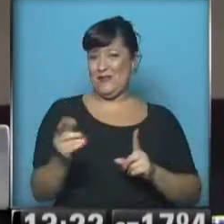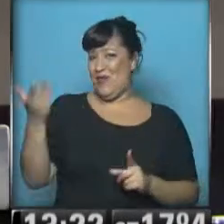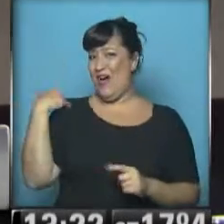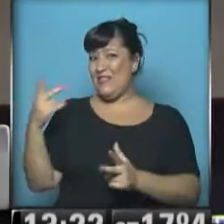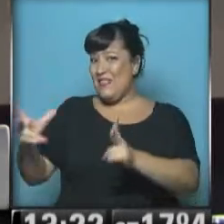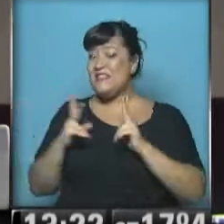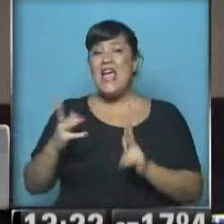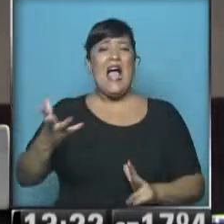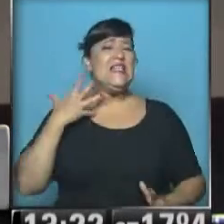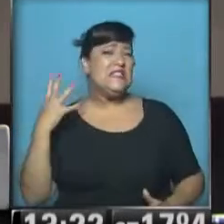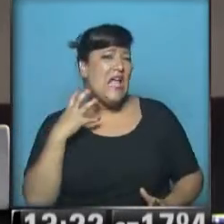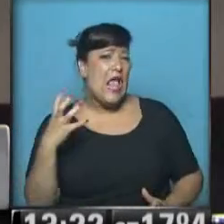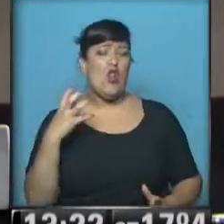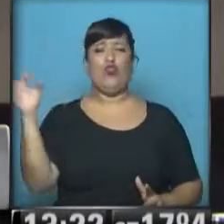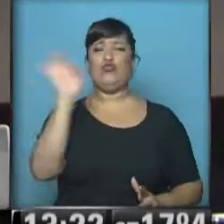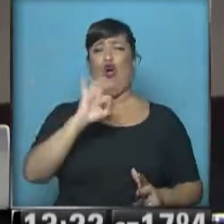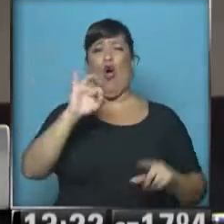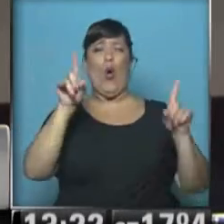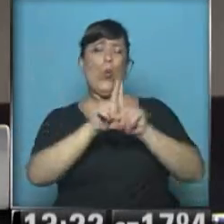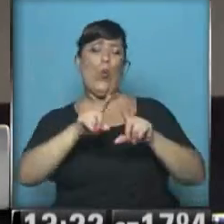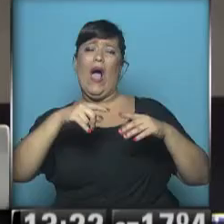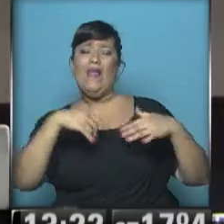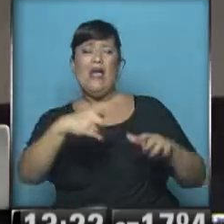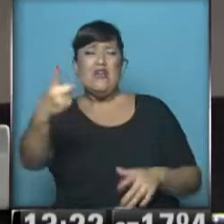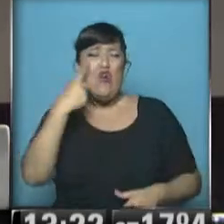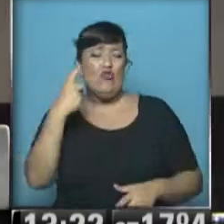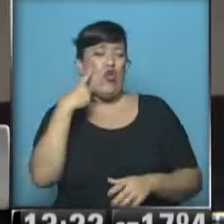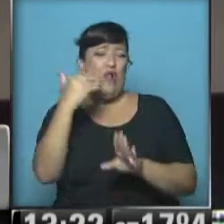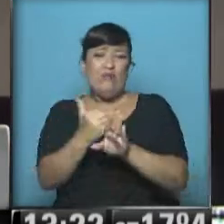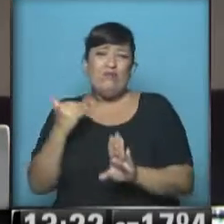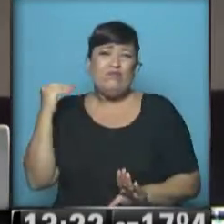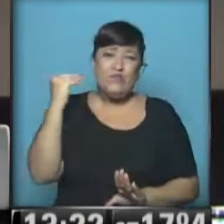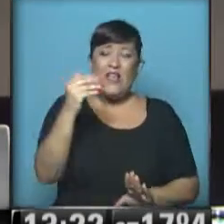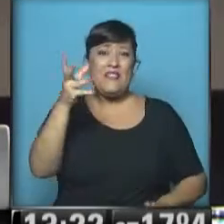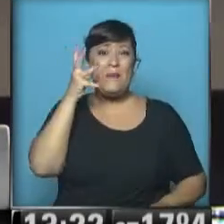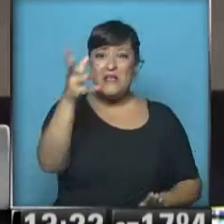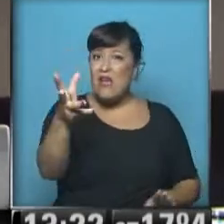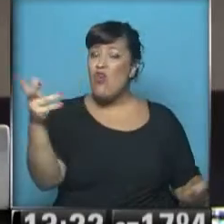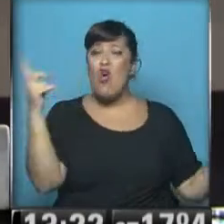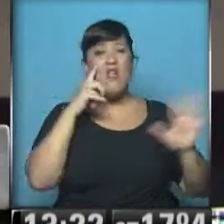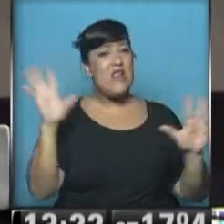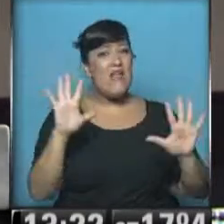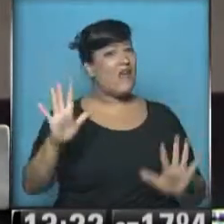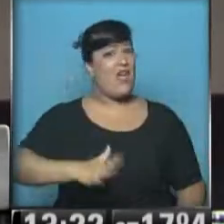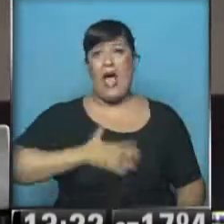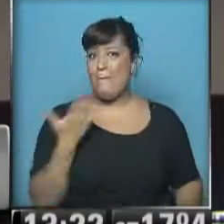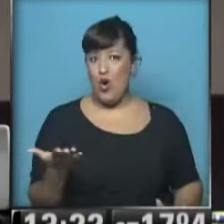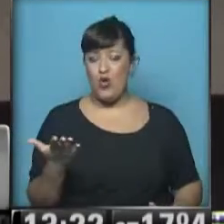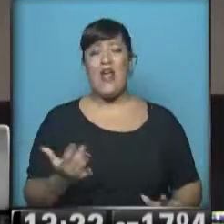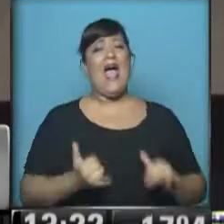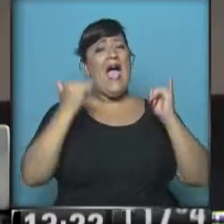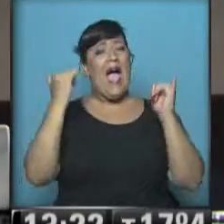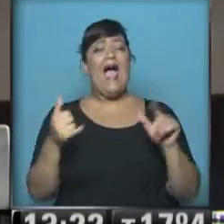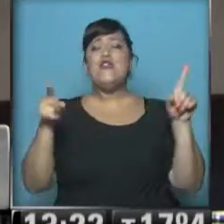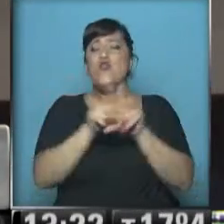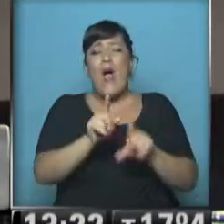celos, las tiranías, el control excesivo, nada tienen que ver con el amor. Hay una construcción del